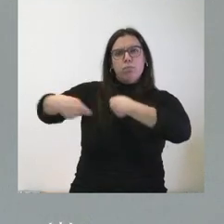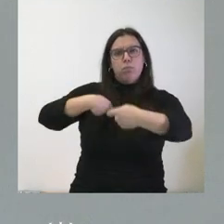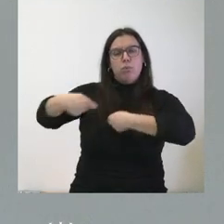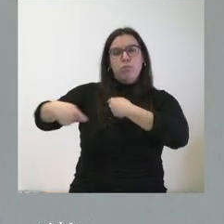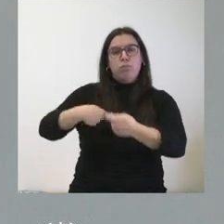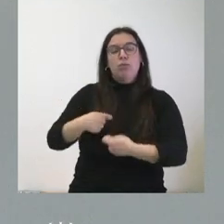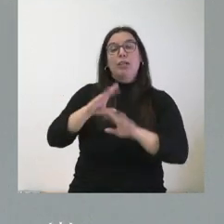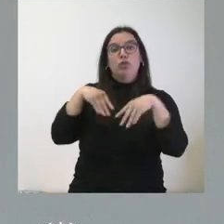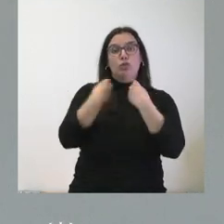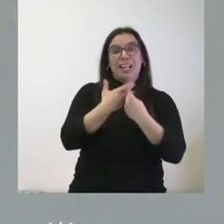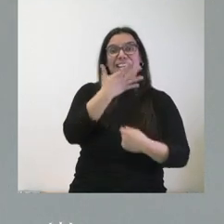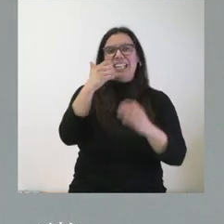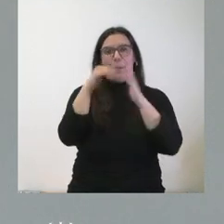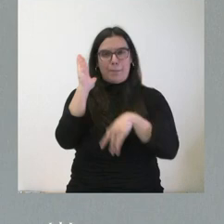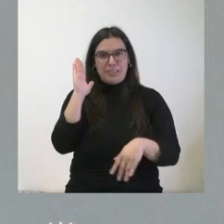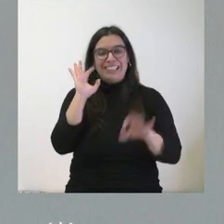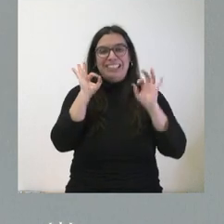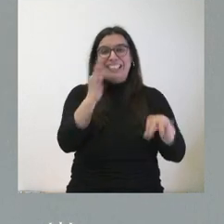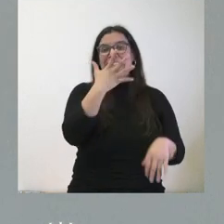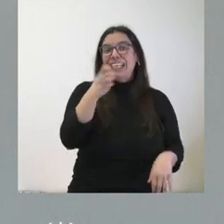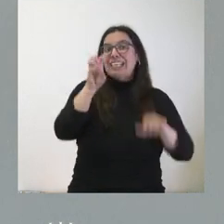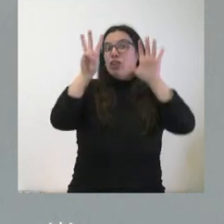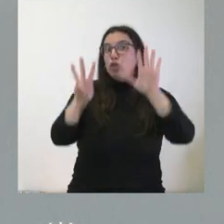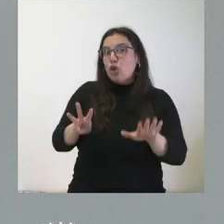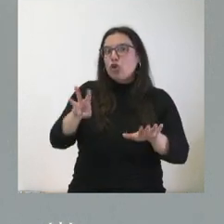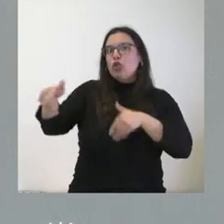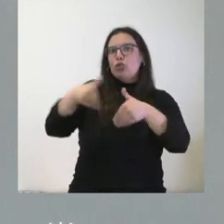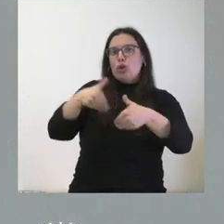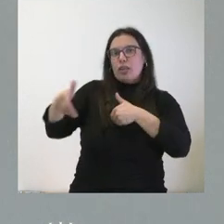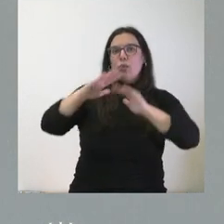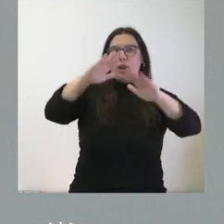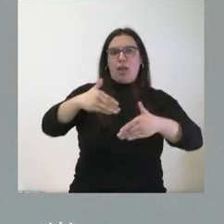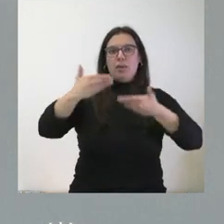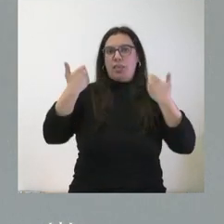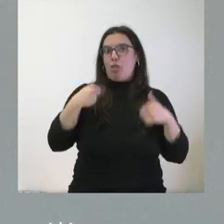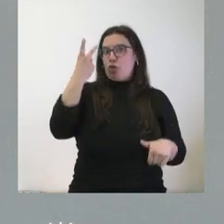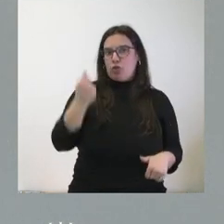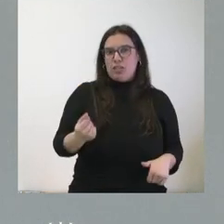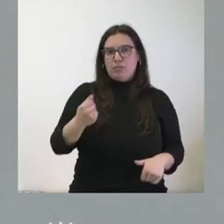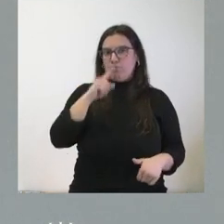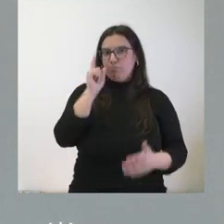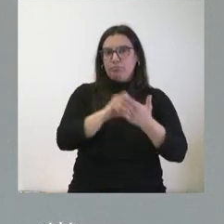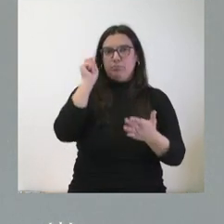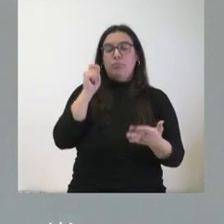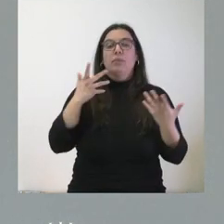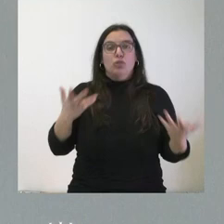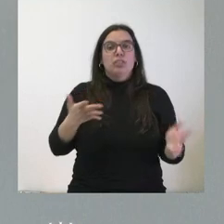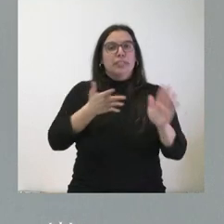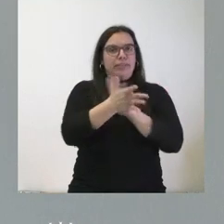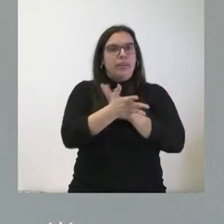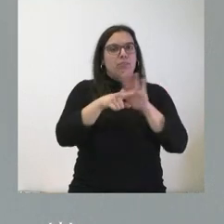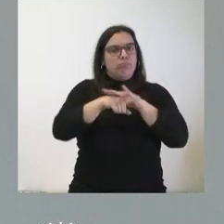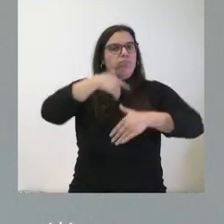solicitudes han sido más de 500, en concreto 508 solicitudes en tan solo dos días. Por tanto, es un elemento